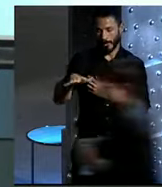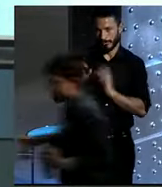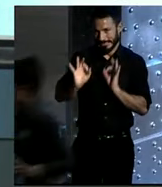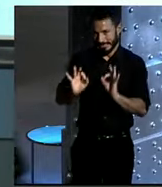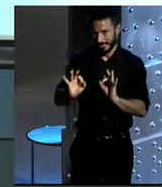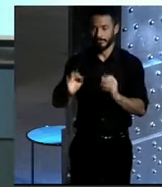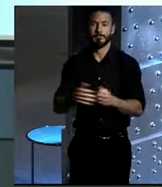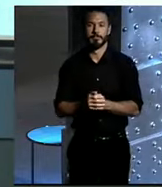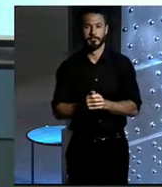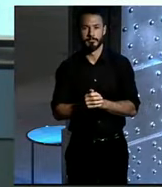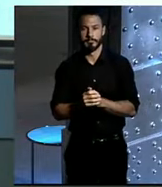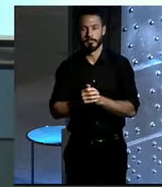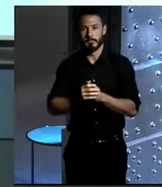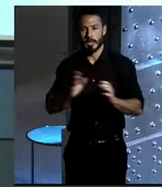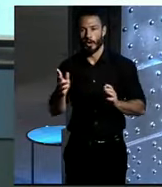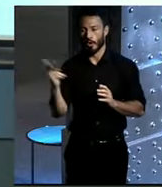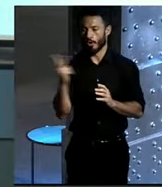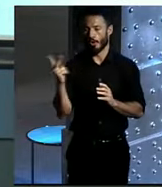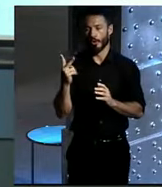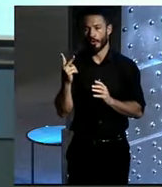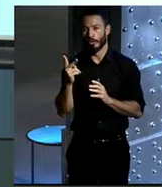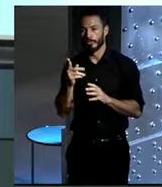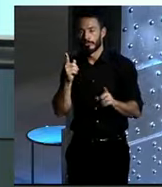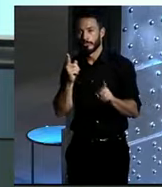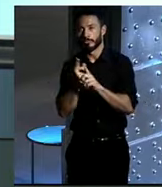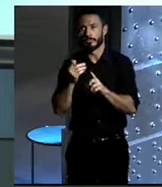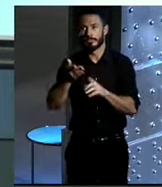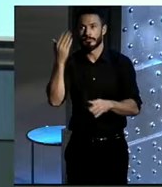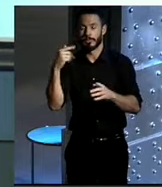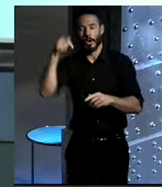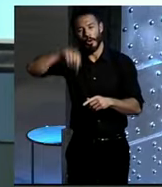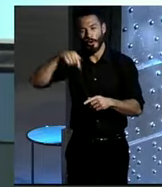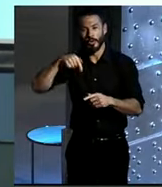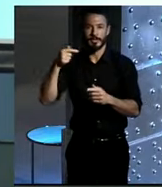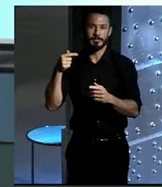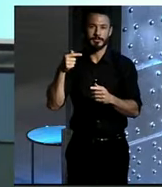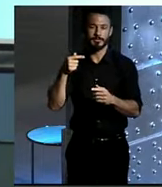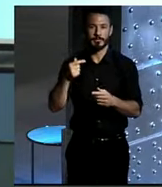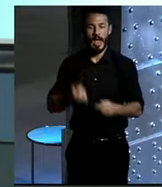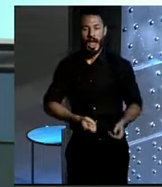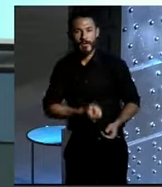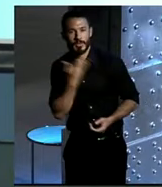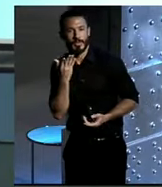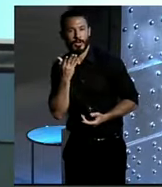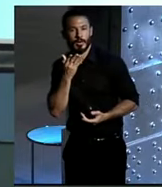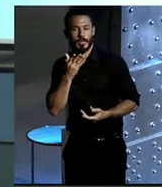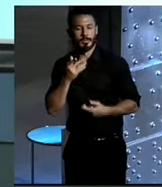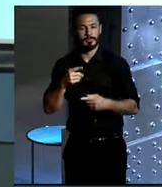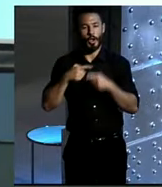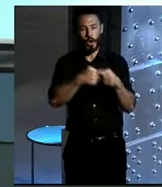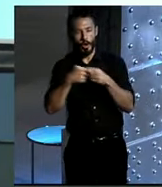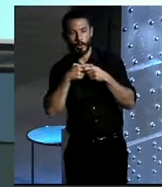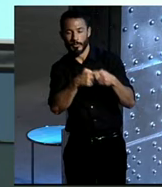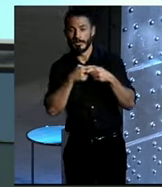yo creo que se han conocido, se conocían, pero han empezado hoy a intercambiar sus aficiones por las bicis. Ya sabéis que Cristina